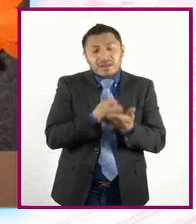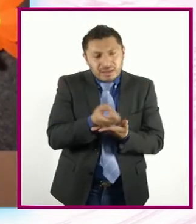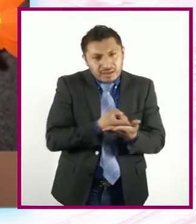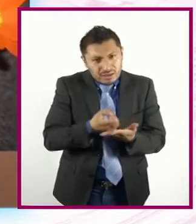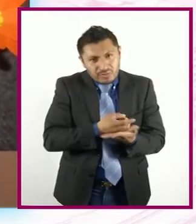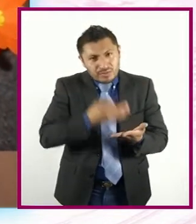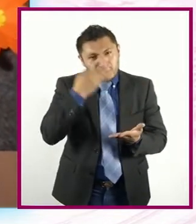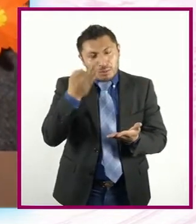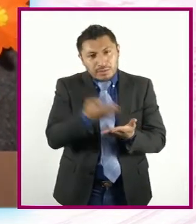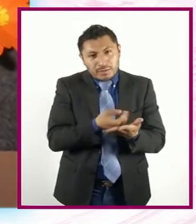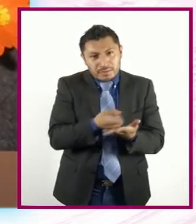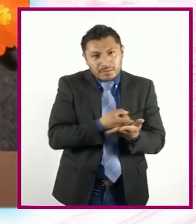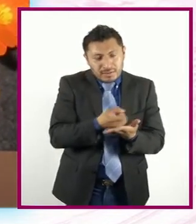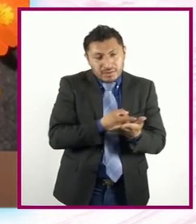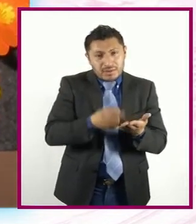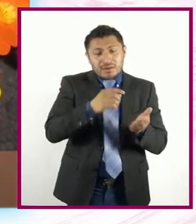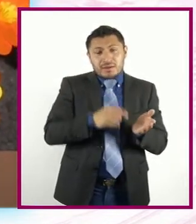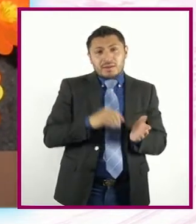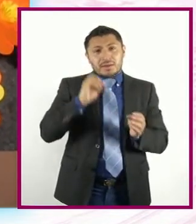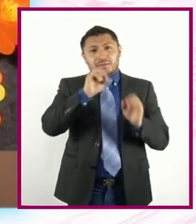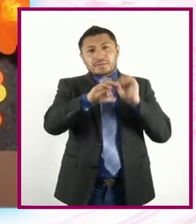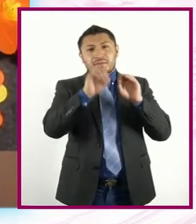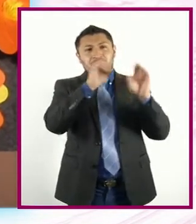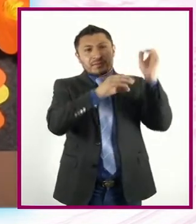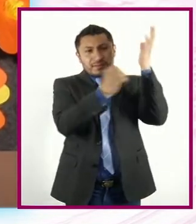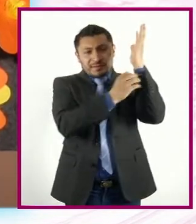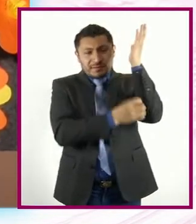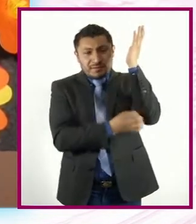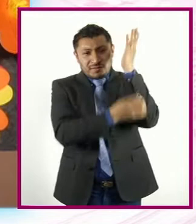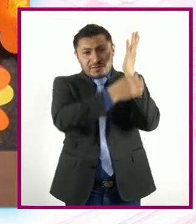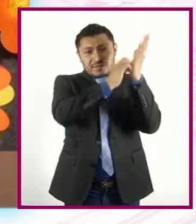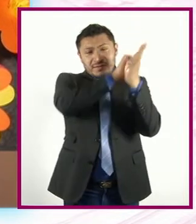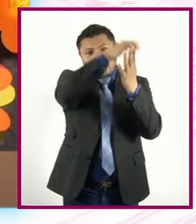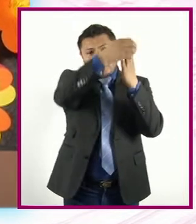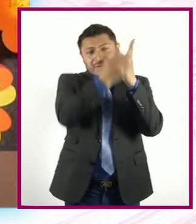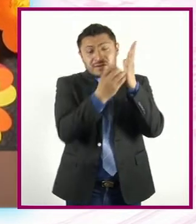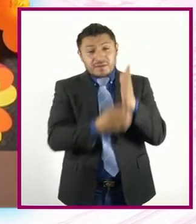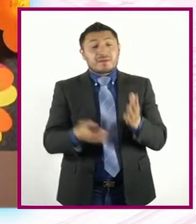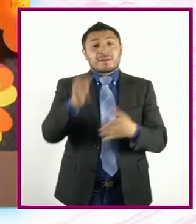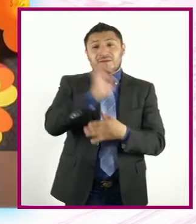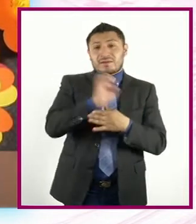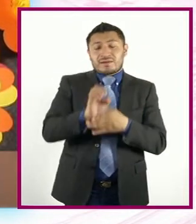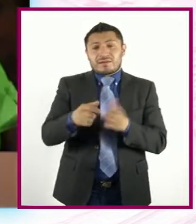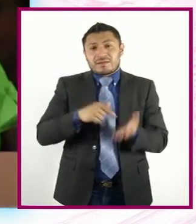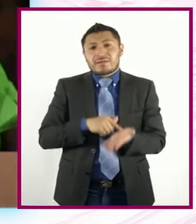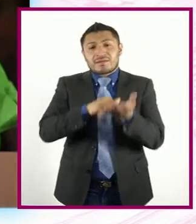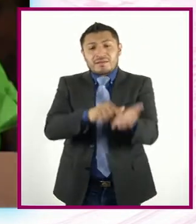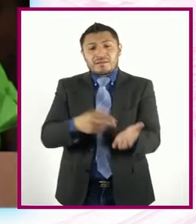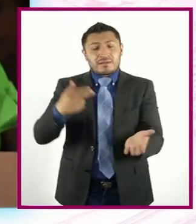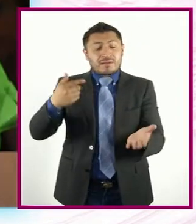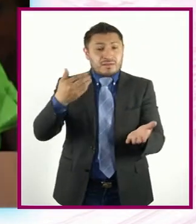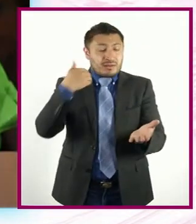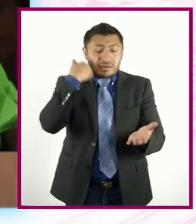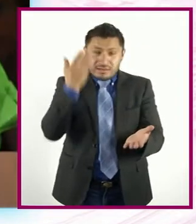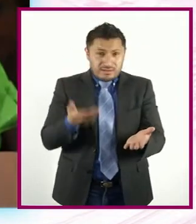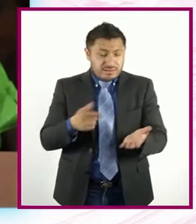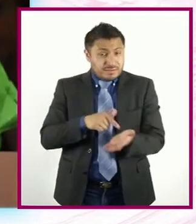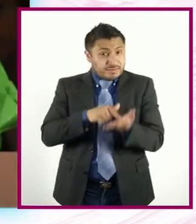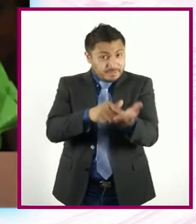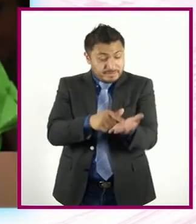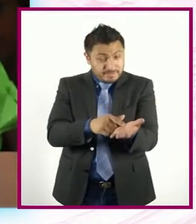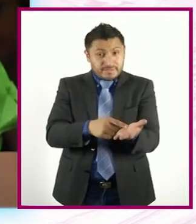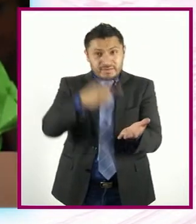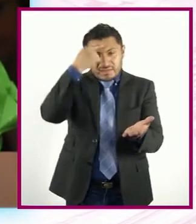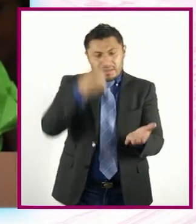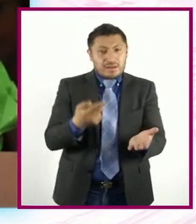ores Las hacíamos en origami Y las íbamos pegando En los árboles Así que La propuesta Que les quiero hacer Es Para